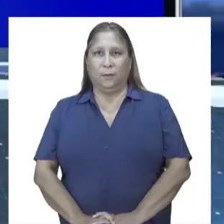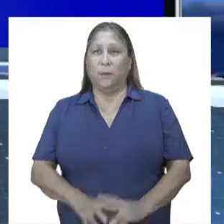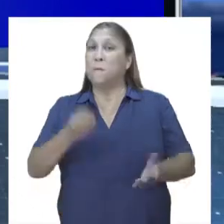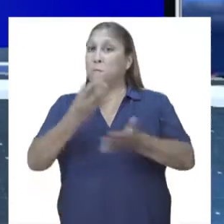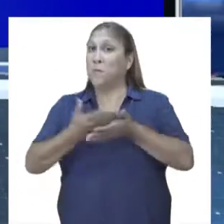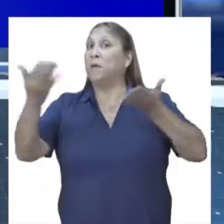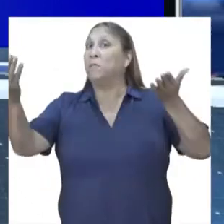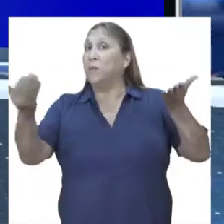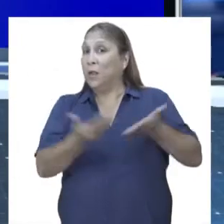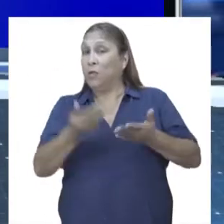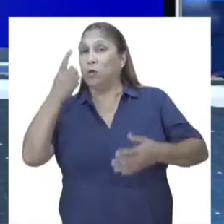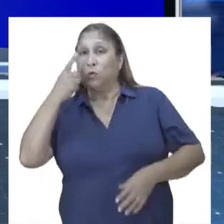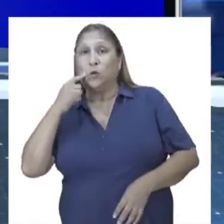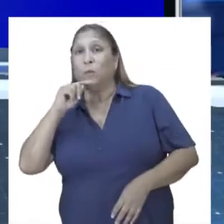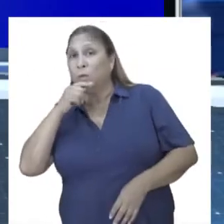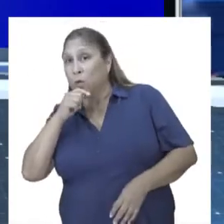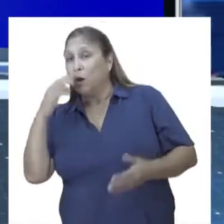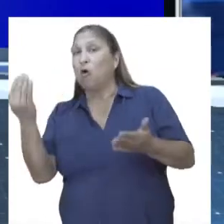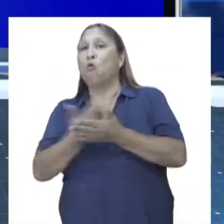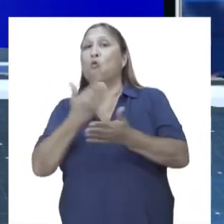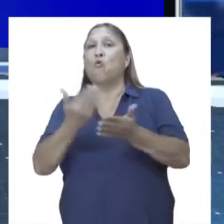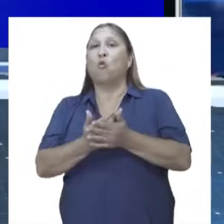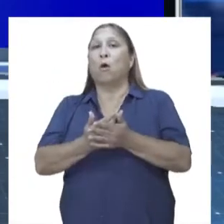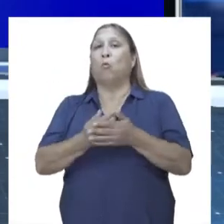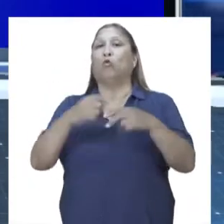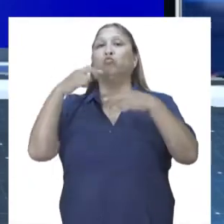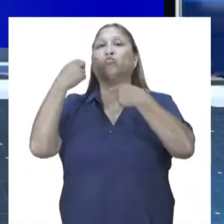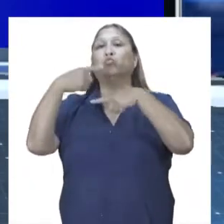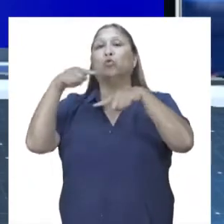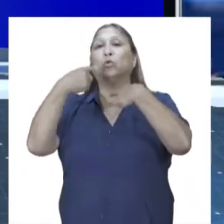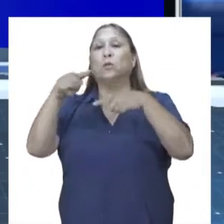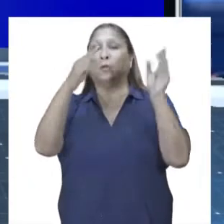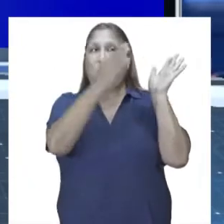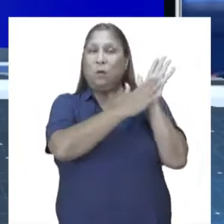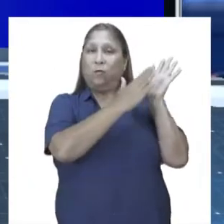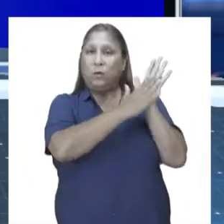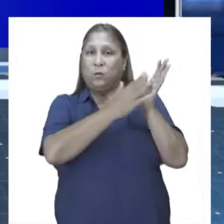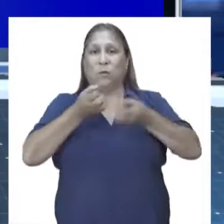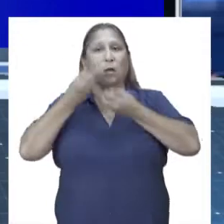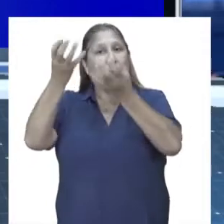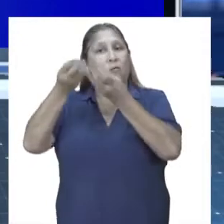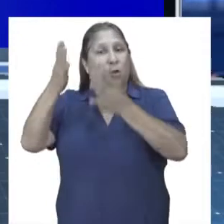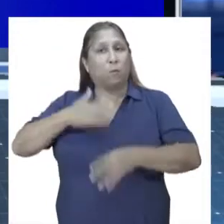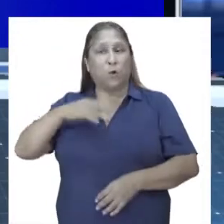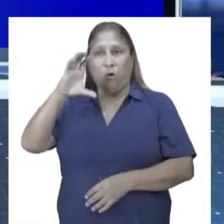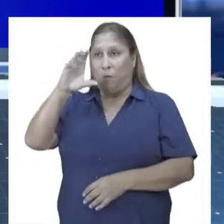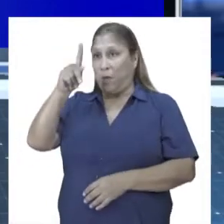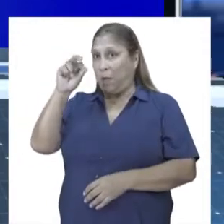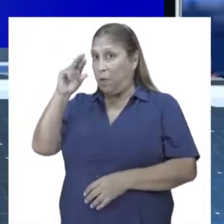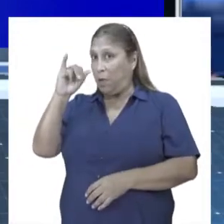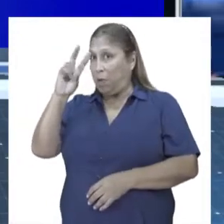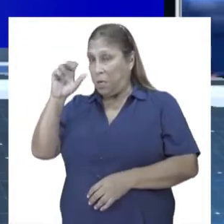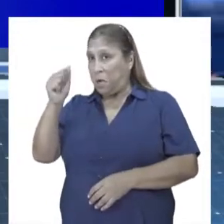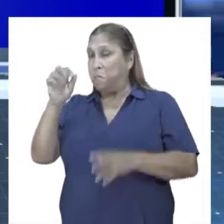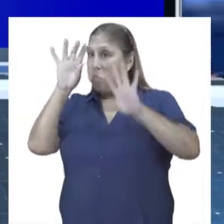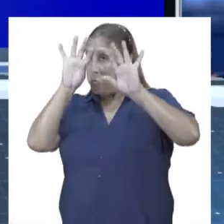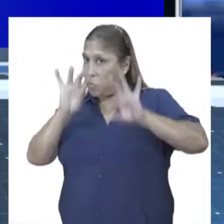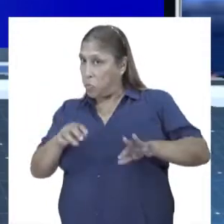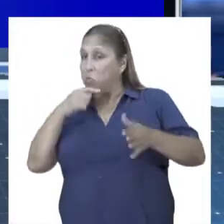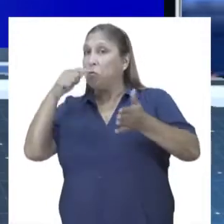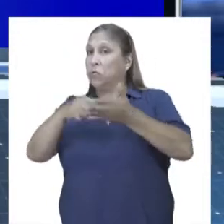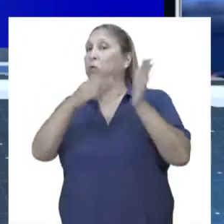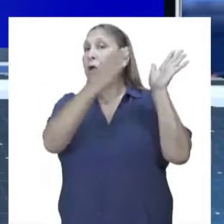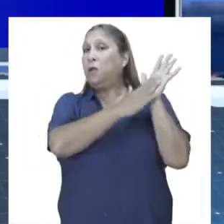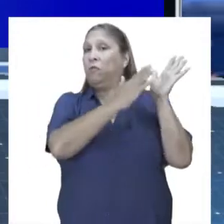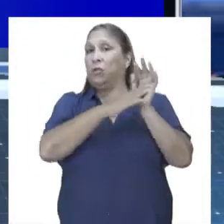Bienvenidas y bienvenidos a una nueva edición del micro noticiero La Defensoría Informa. Mi nombre es Karina Díaz y vamos a repasar las acciones que nuestra institución